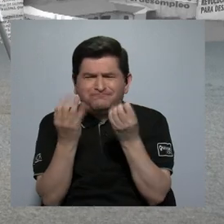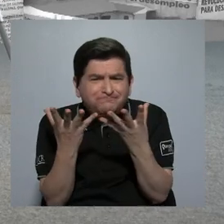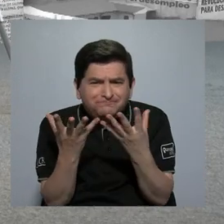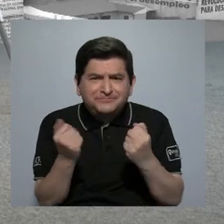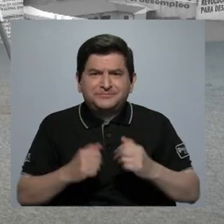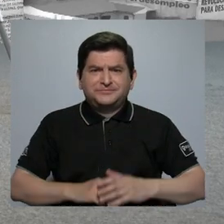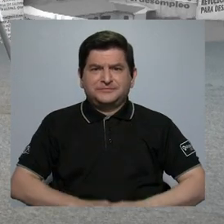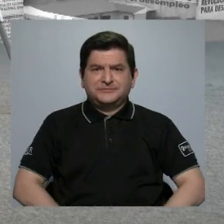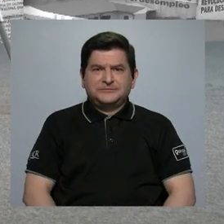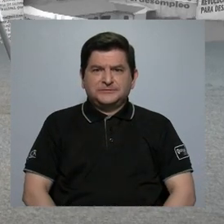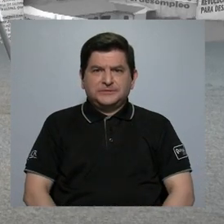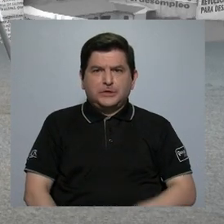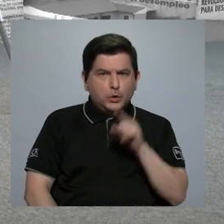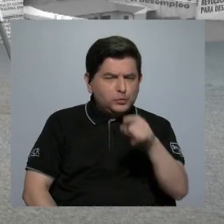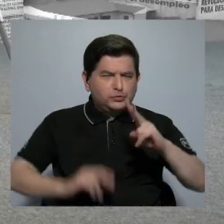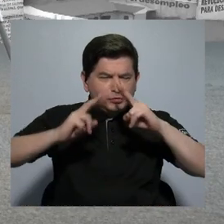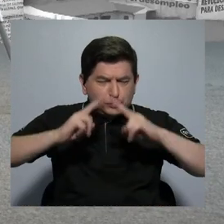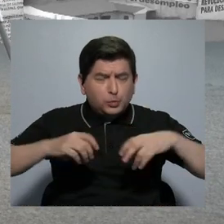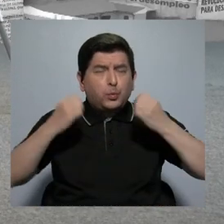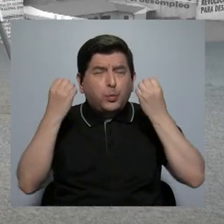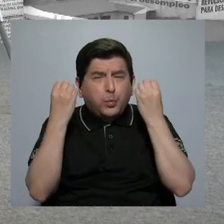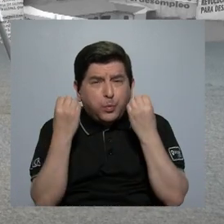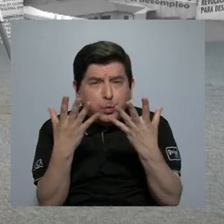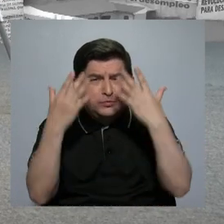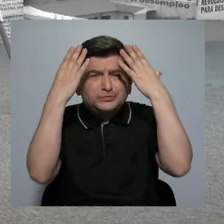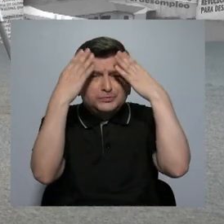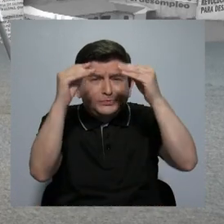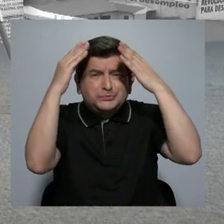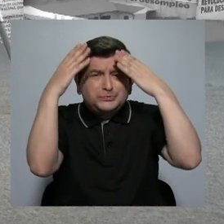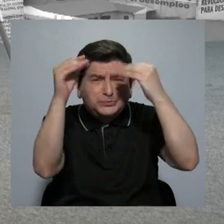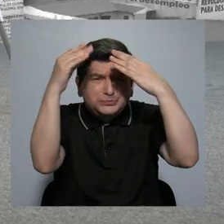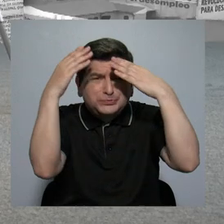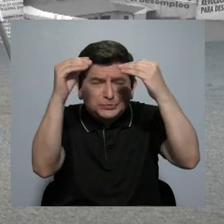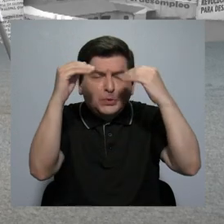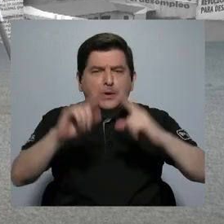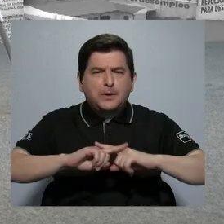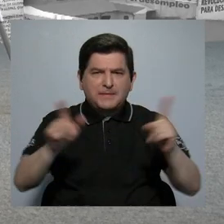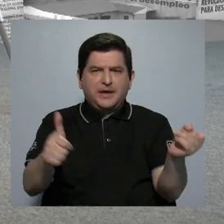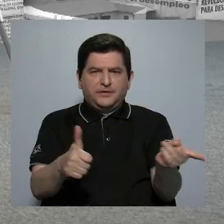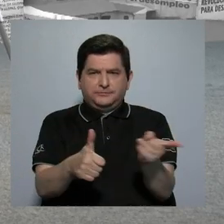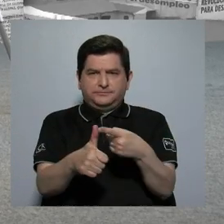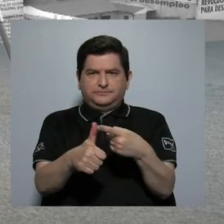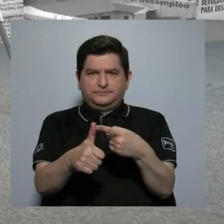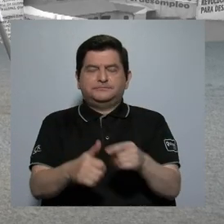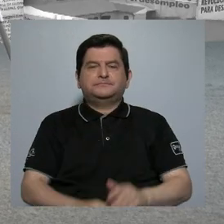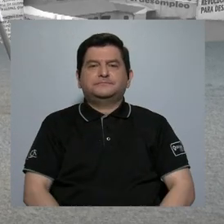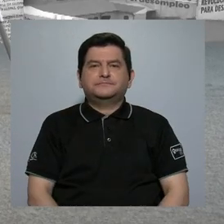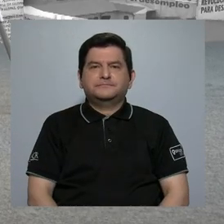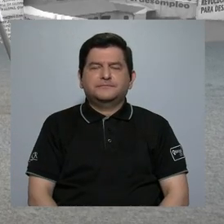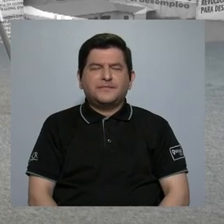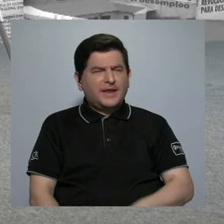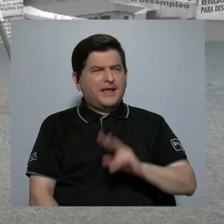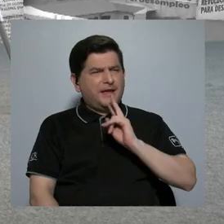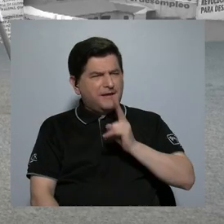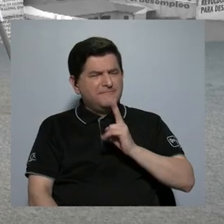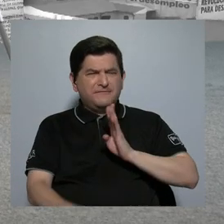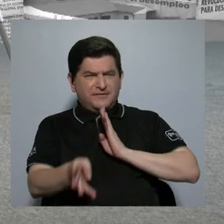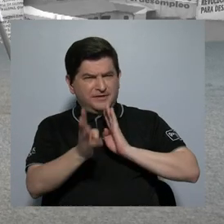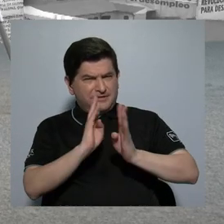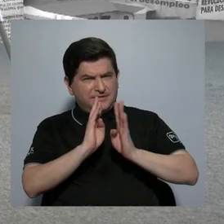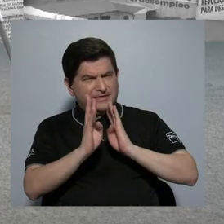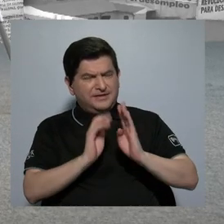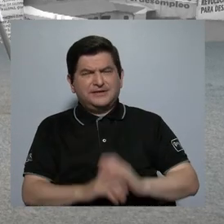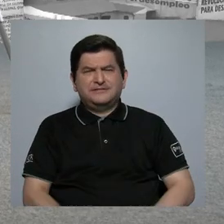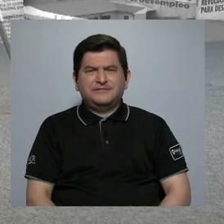revisó usted cualquier cantidad de información, pero empecemos, realmente se habla de